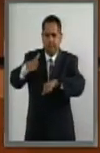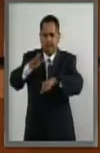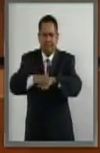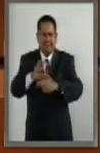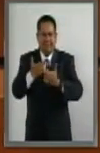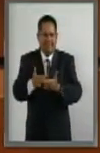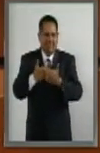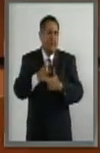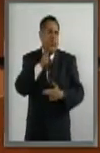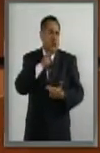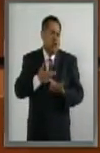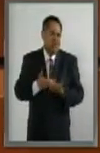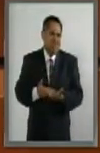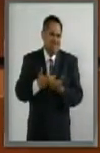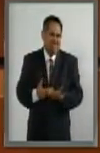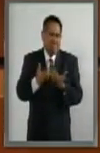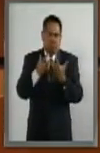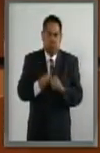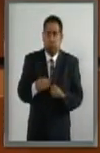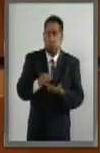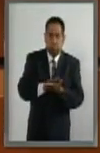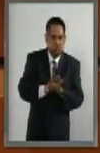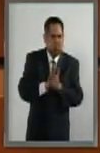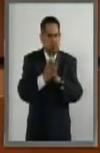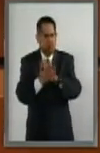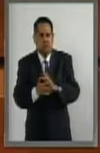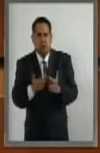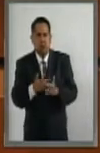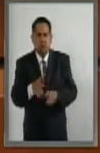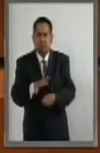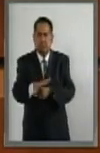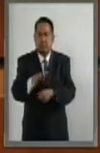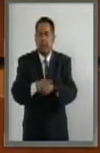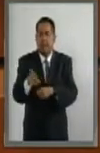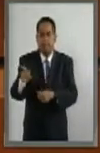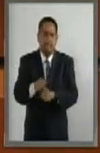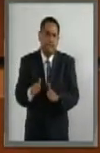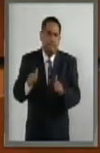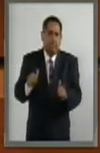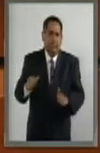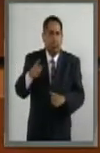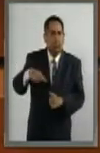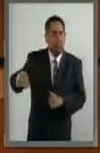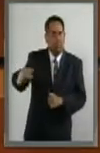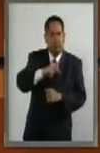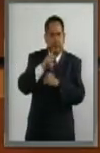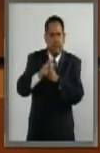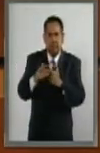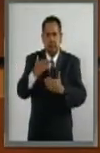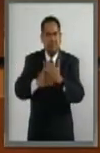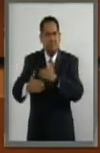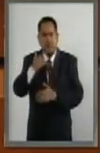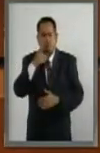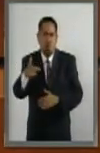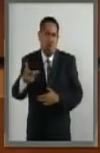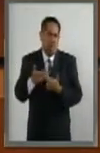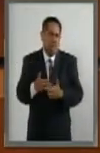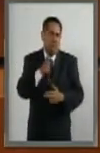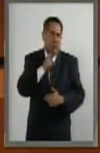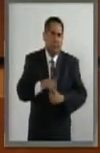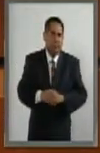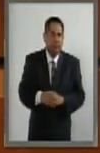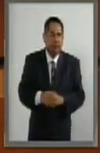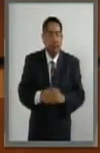riqueza petrolera que se ha traducido en un fondo que le da la estabilidad a este país. La República